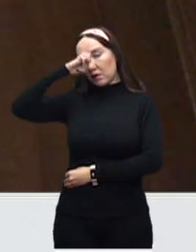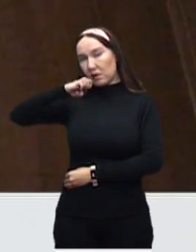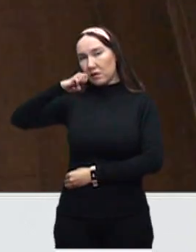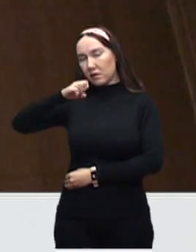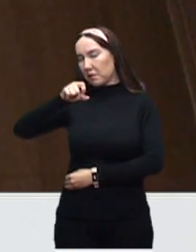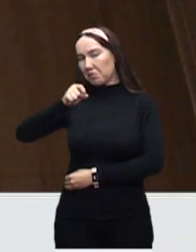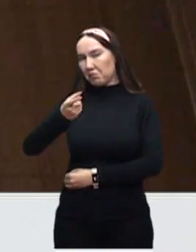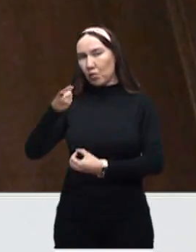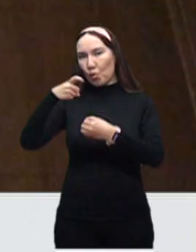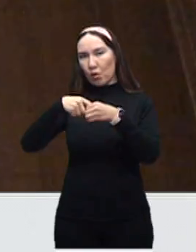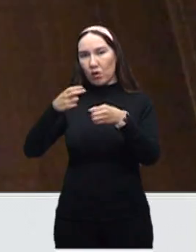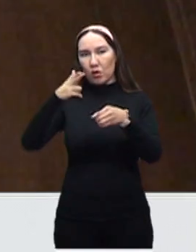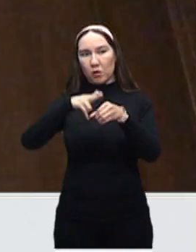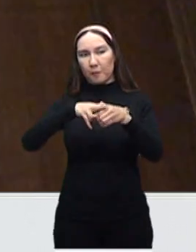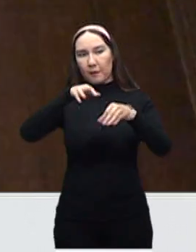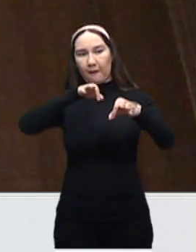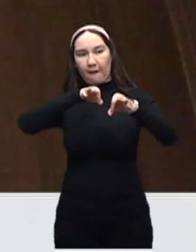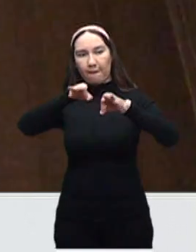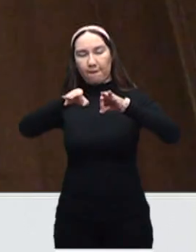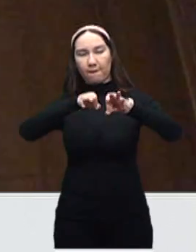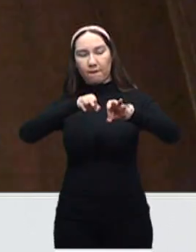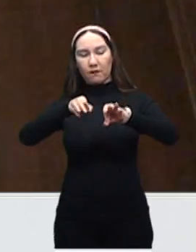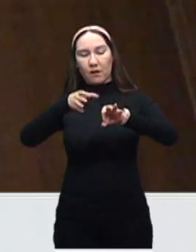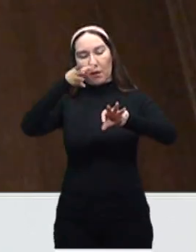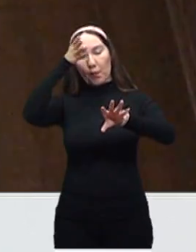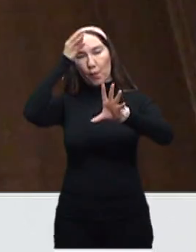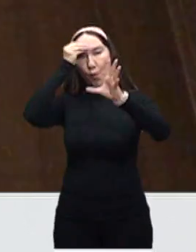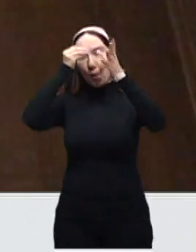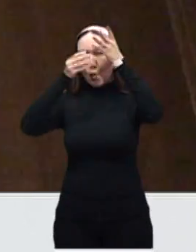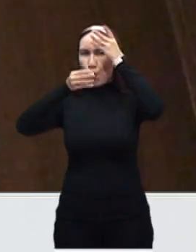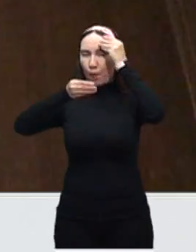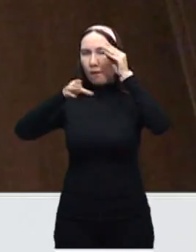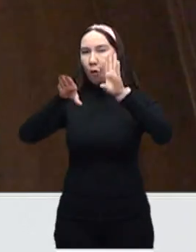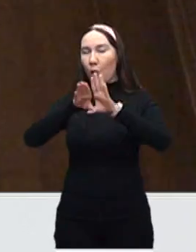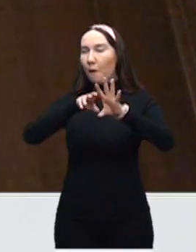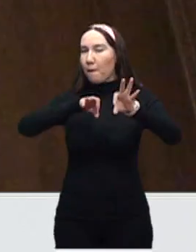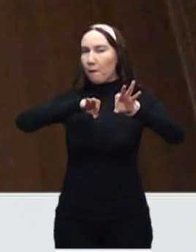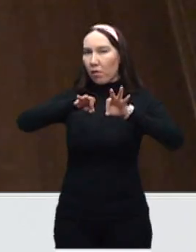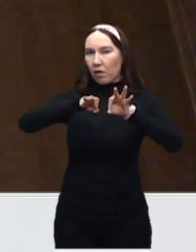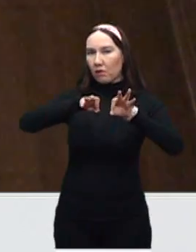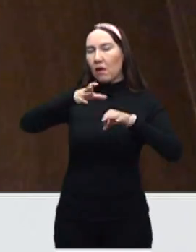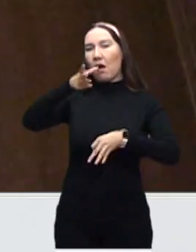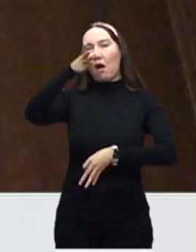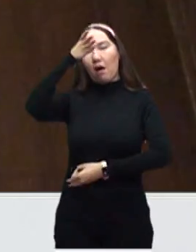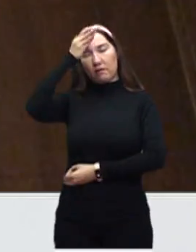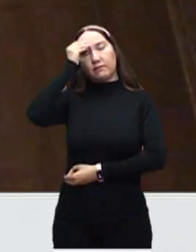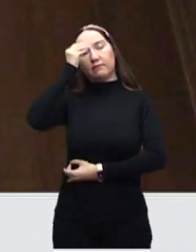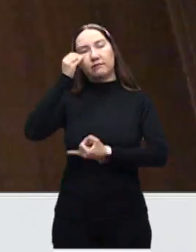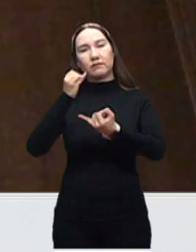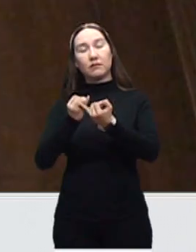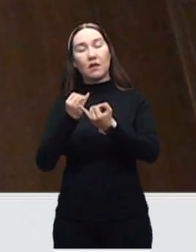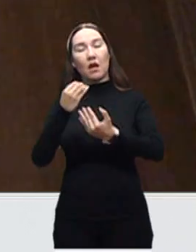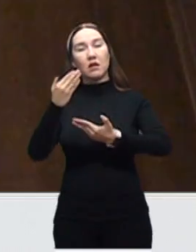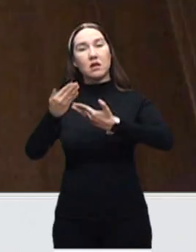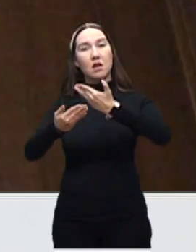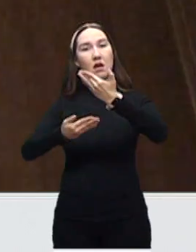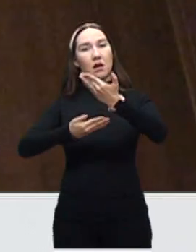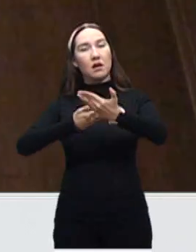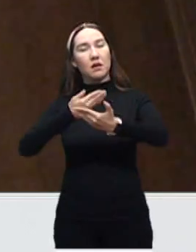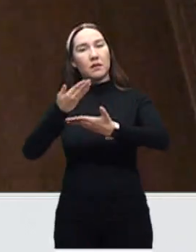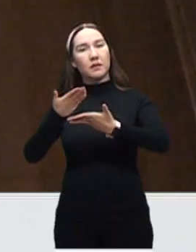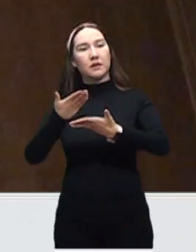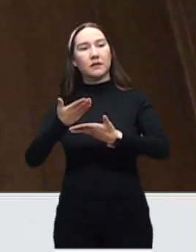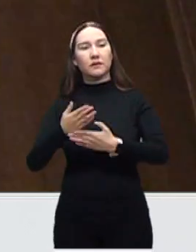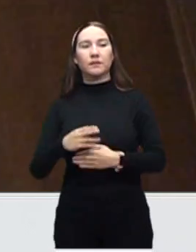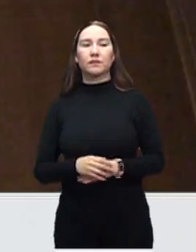hospitales, conociendo cómo están haciendo allá las cosas y también, desde luego, brindando un servicio a la población, brindando un trabajo,